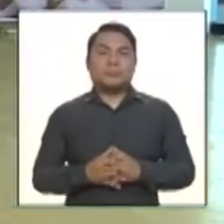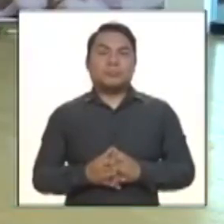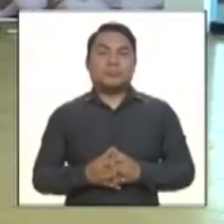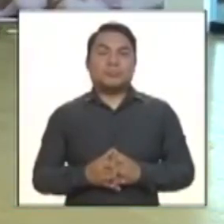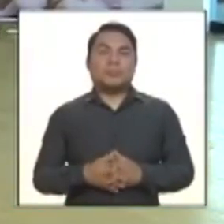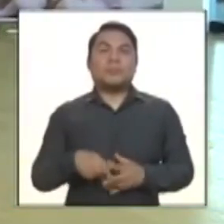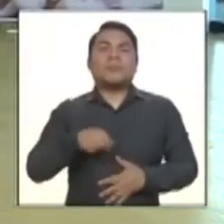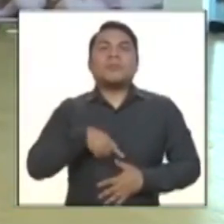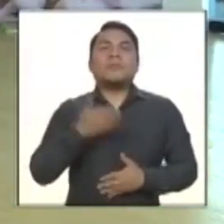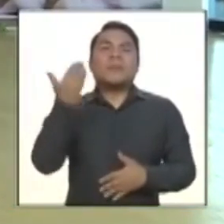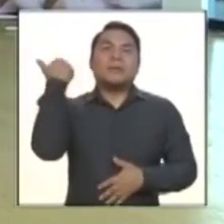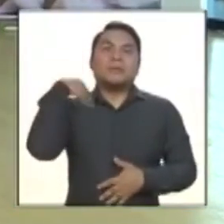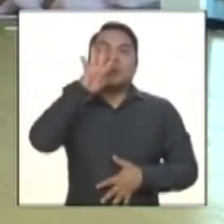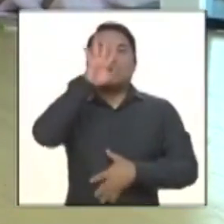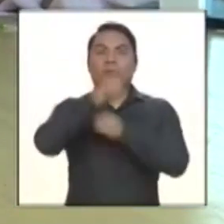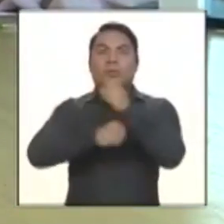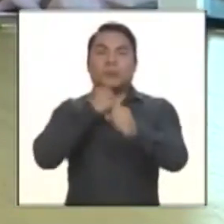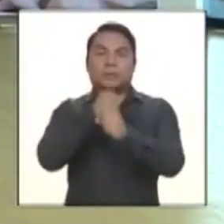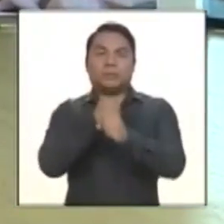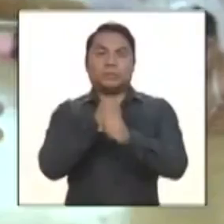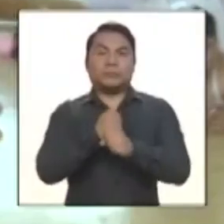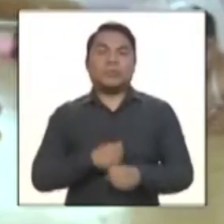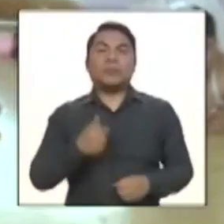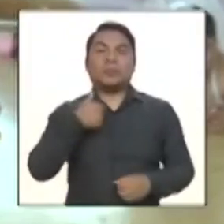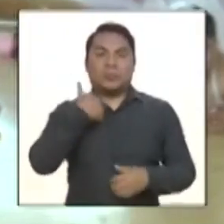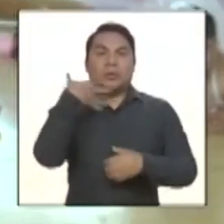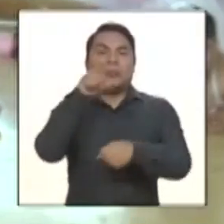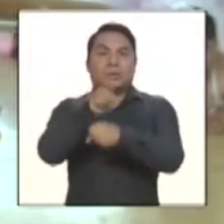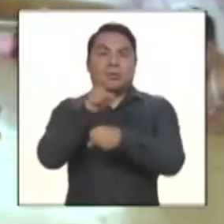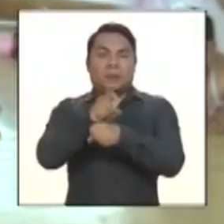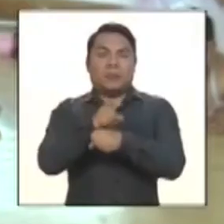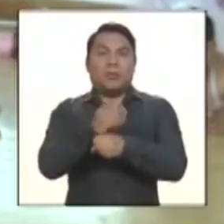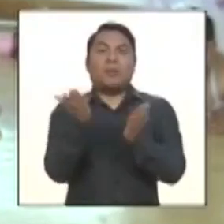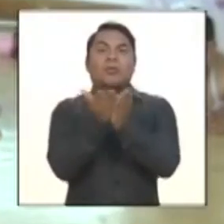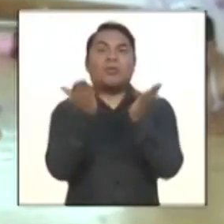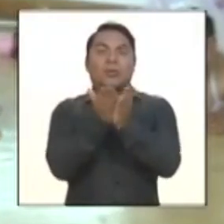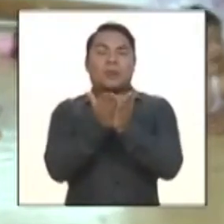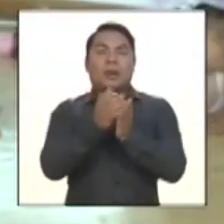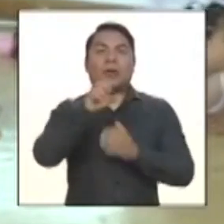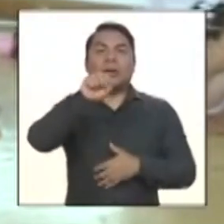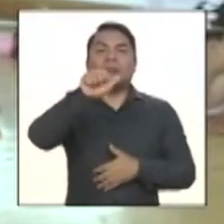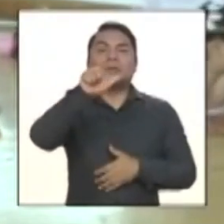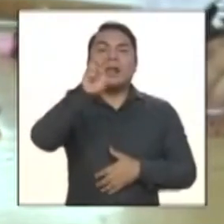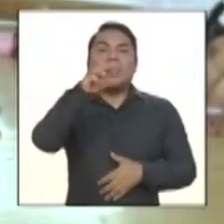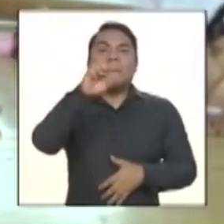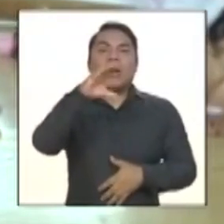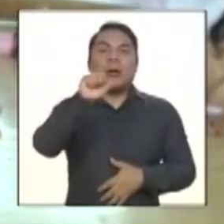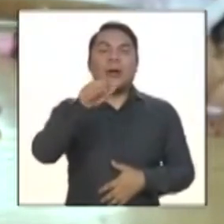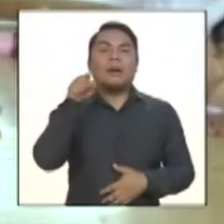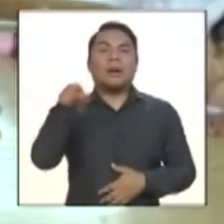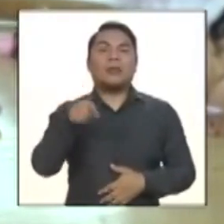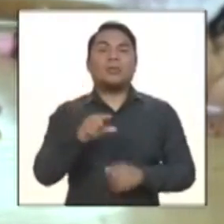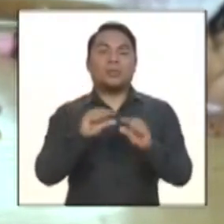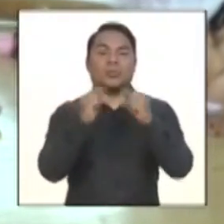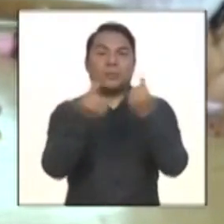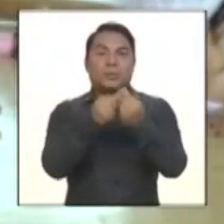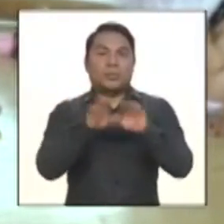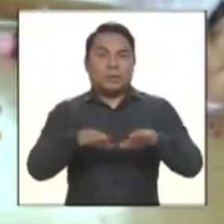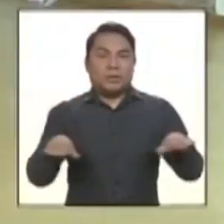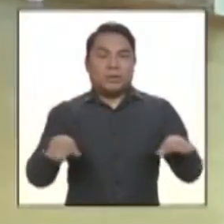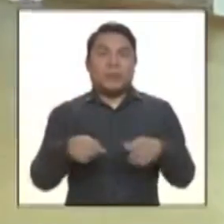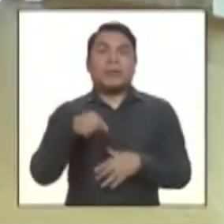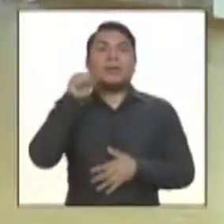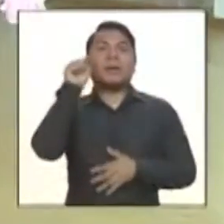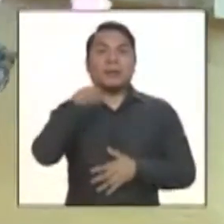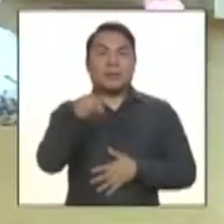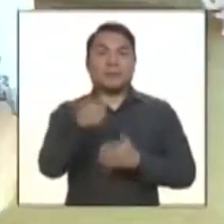Hace cuatro años enseñé en un colegio en Salamanca a un grupo de niños, ¿no? Entonces, en